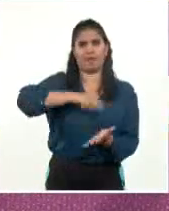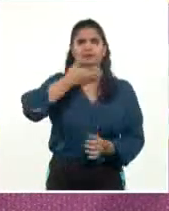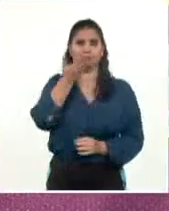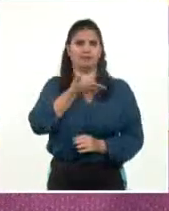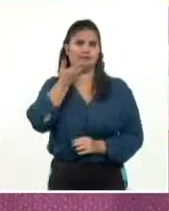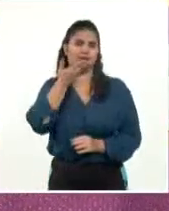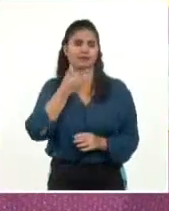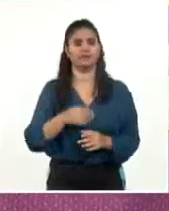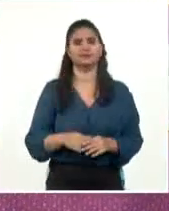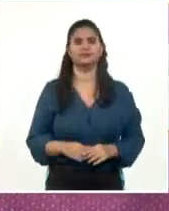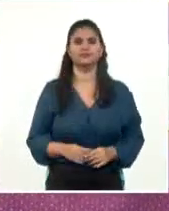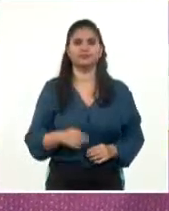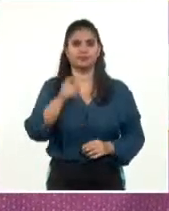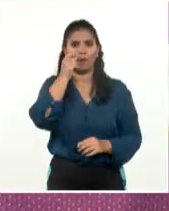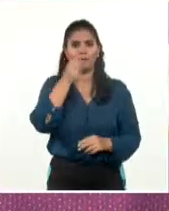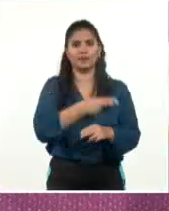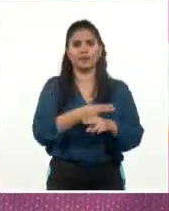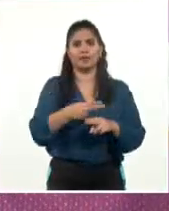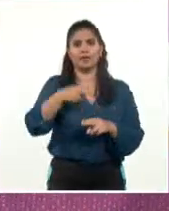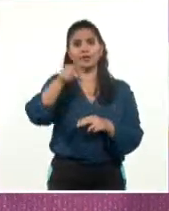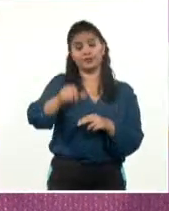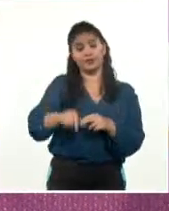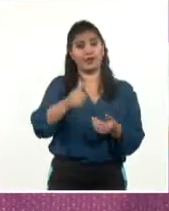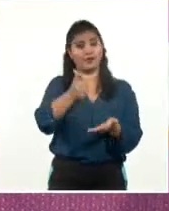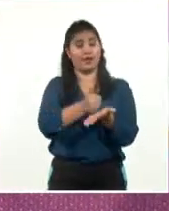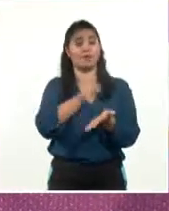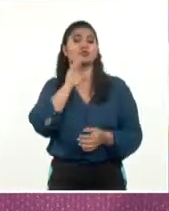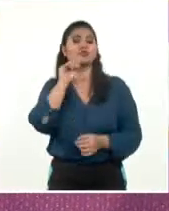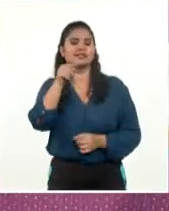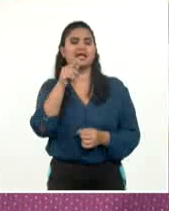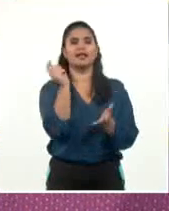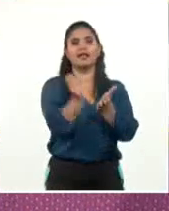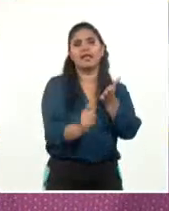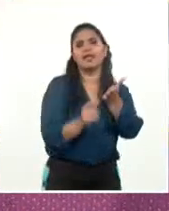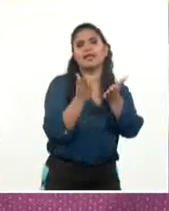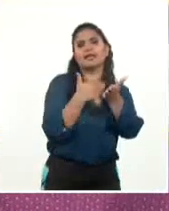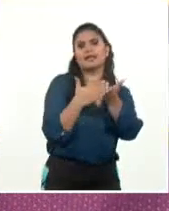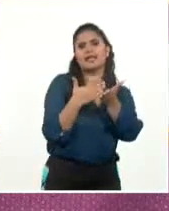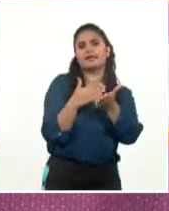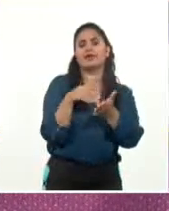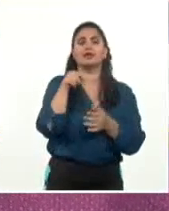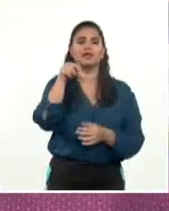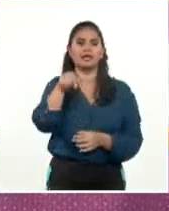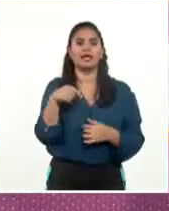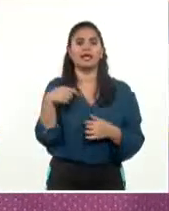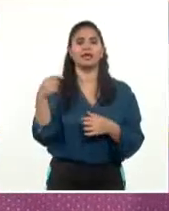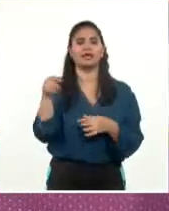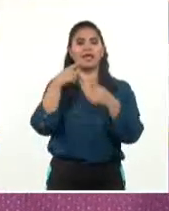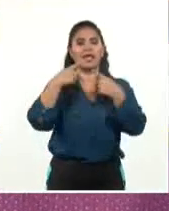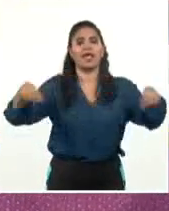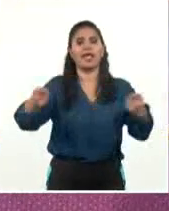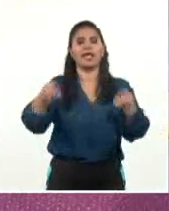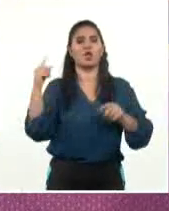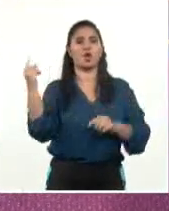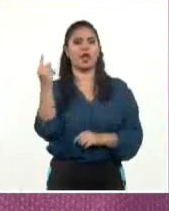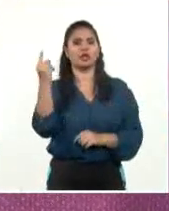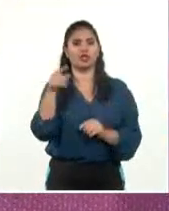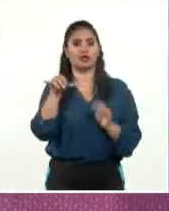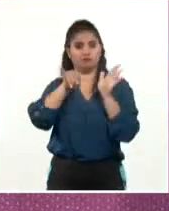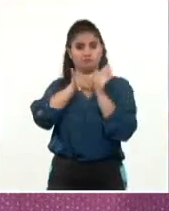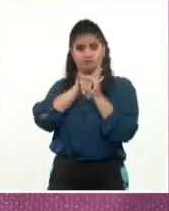solamente fue el autor de nuestro hirno nacional, sino que Perucho legó un ejemplo, legó una actitud